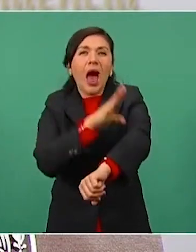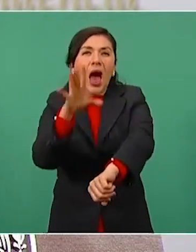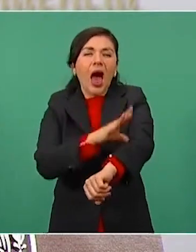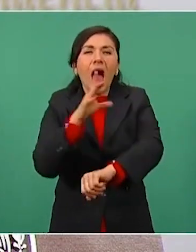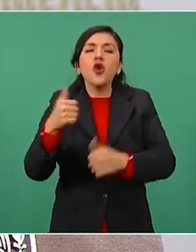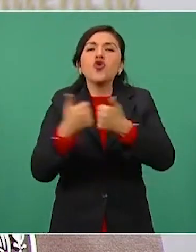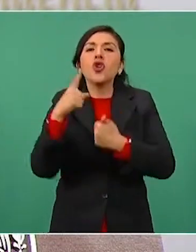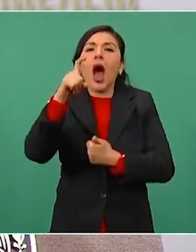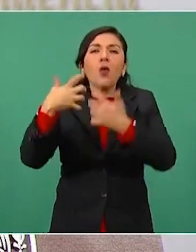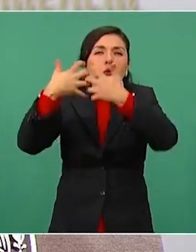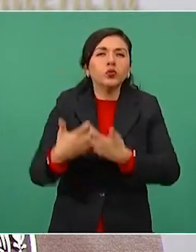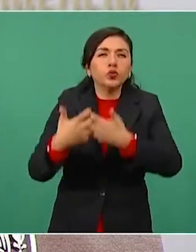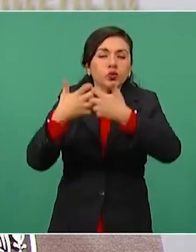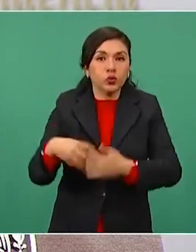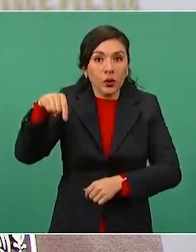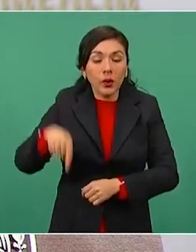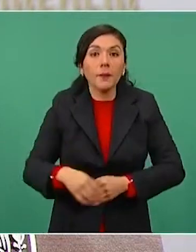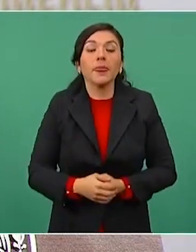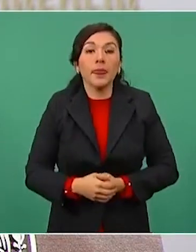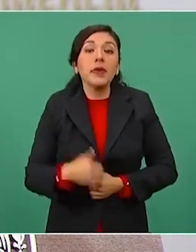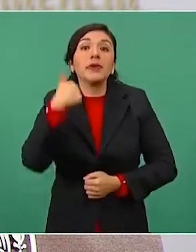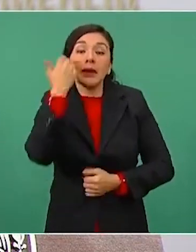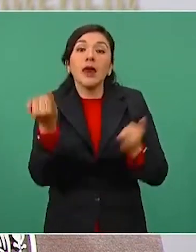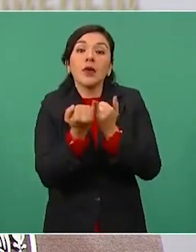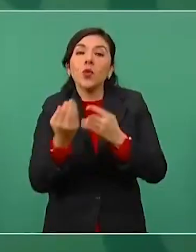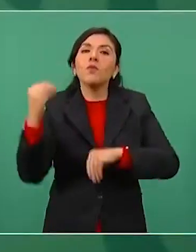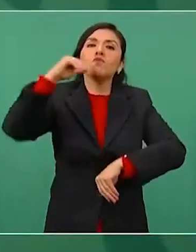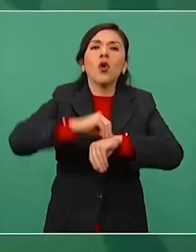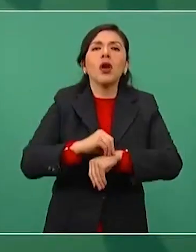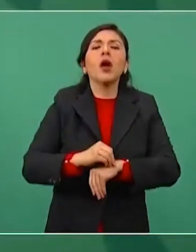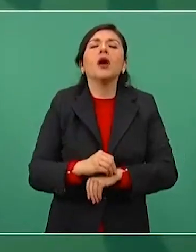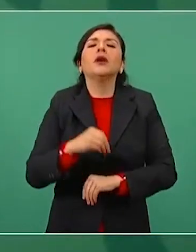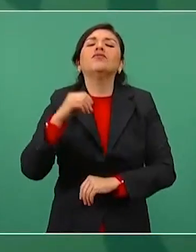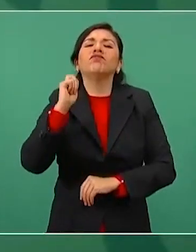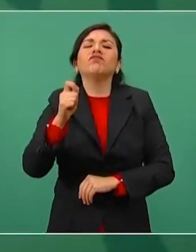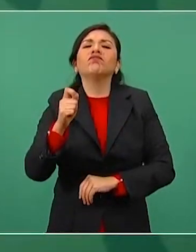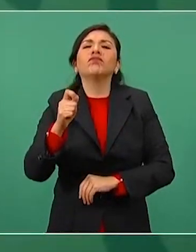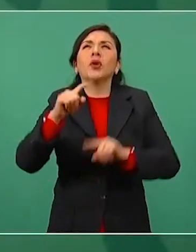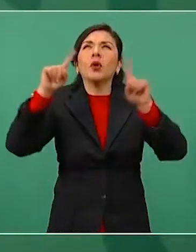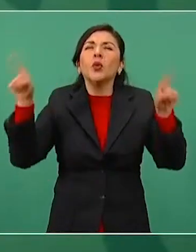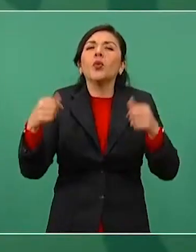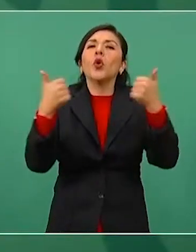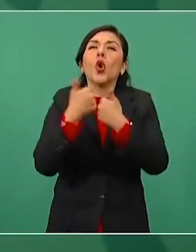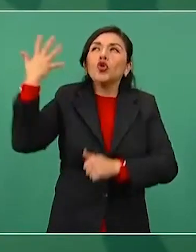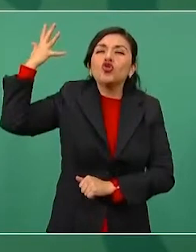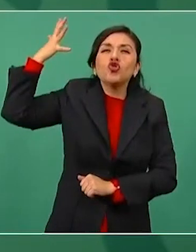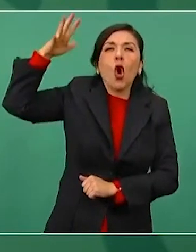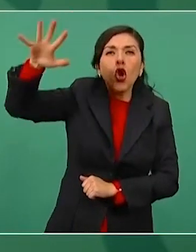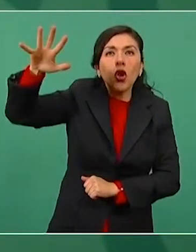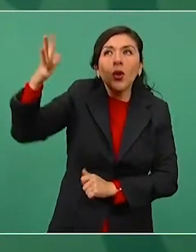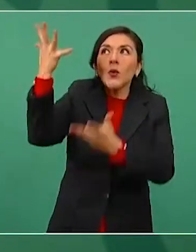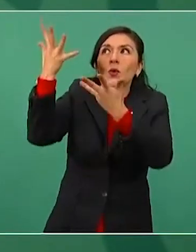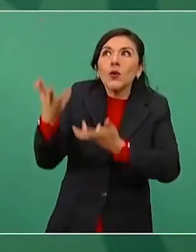Tenemos un proyecto para crear un parque de energía solar en Sonora.